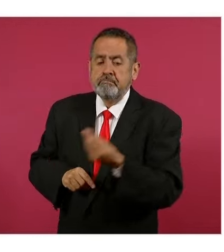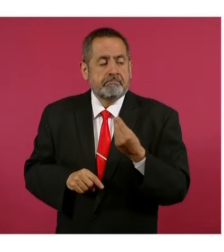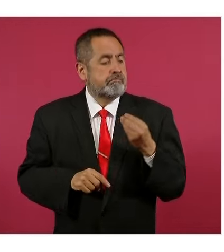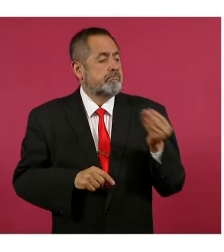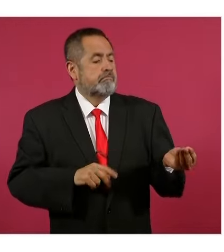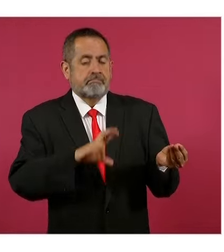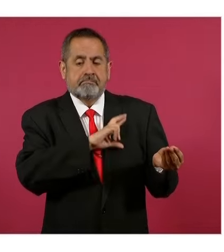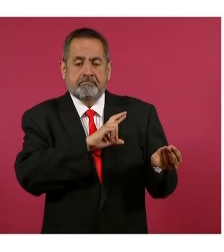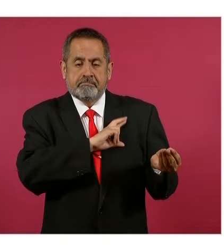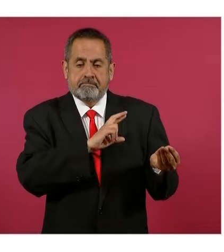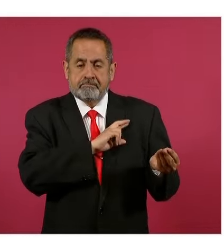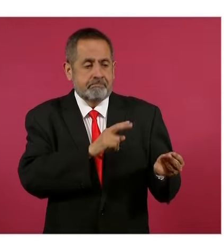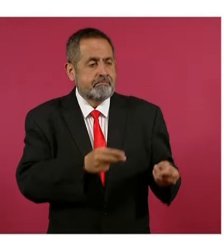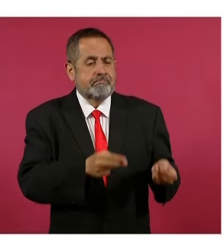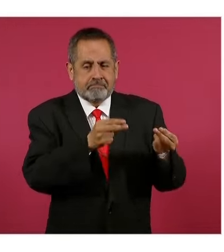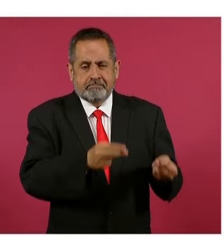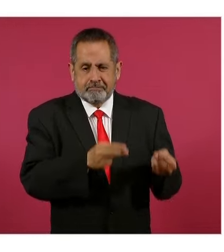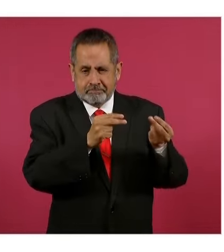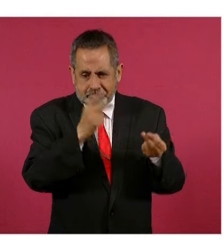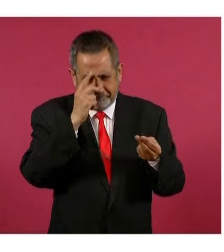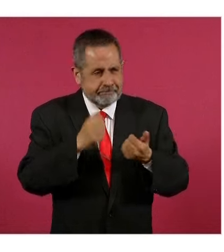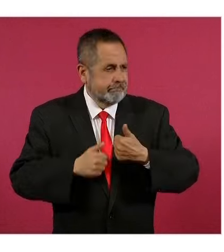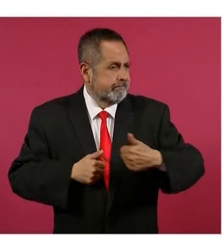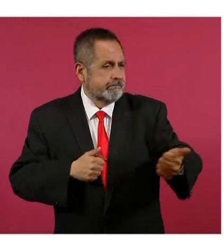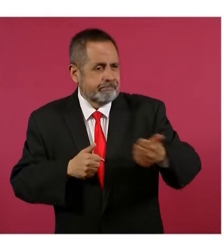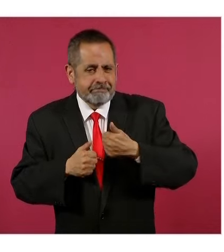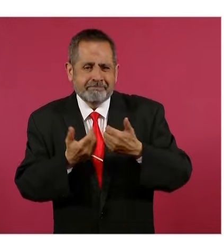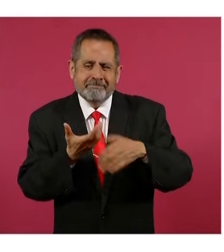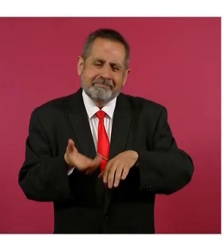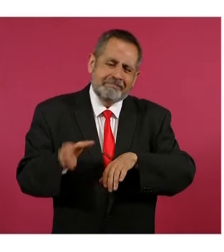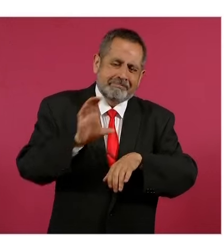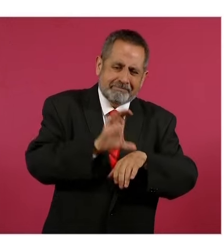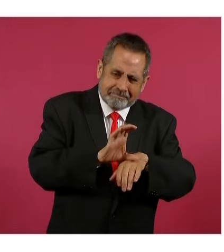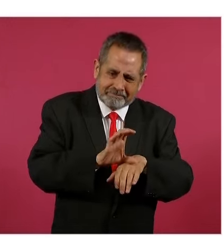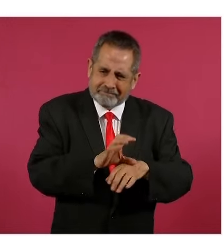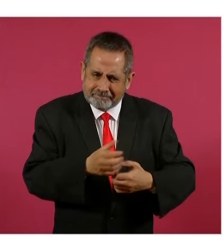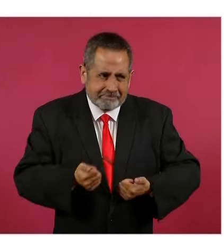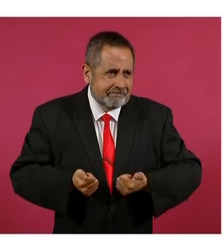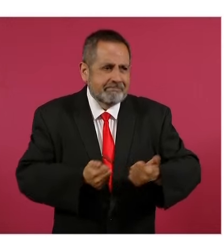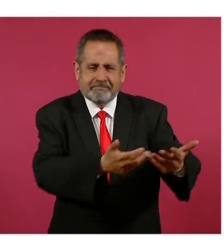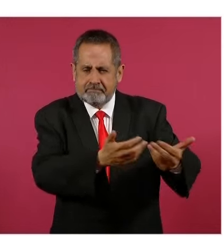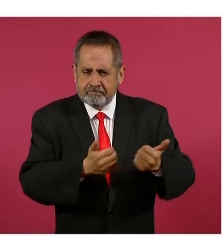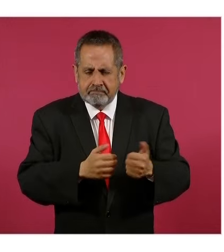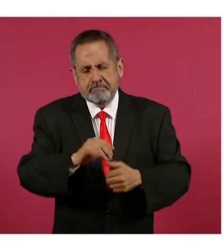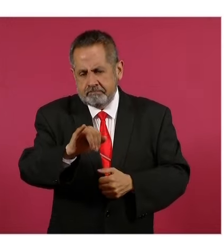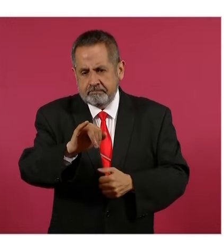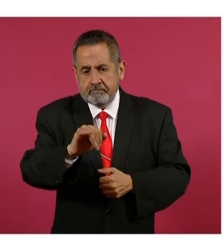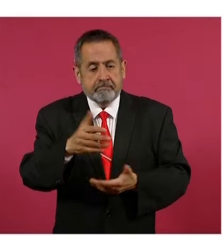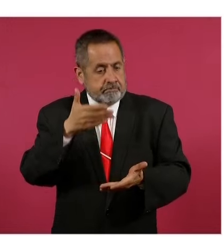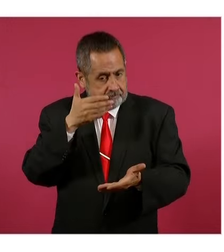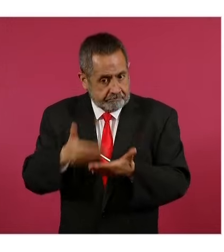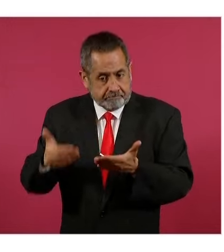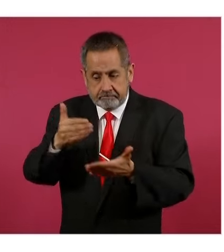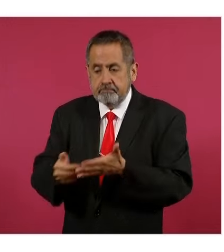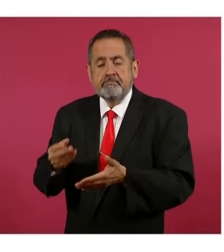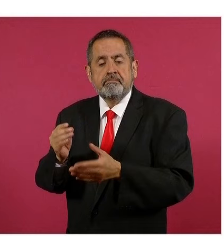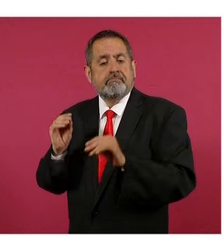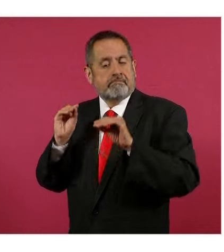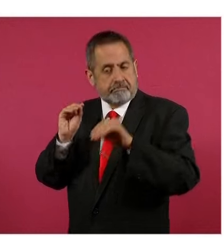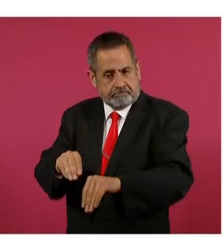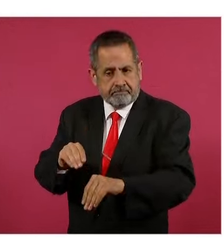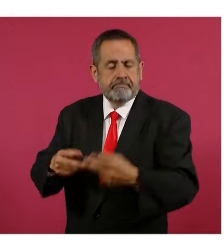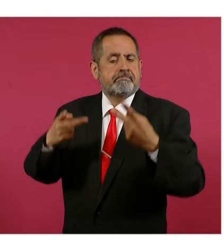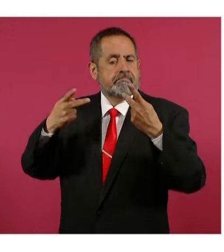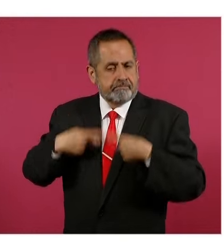dieron concesiones para el caso de los servicios de transporte de carga,